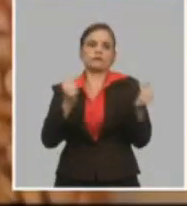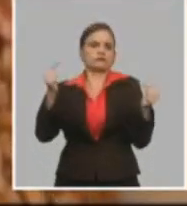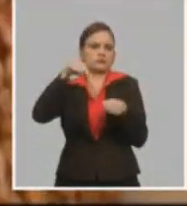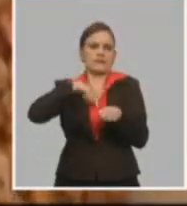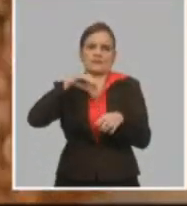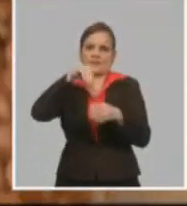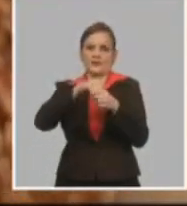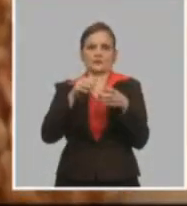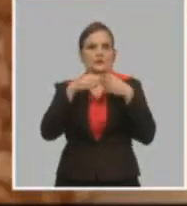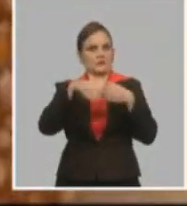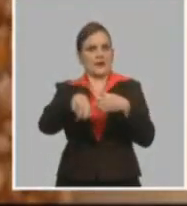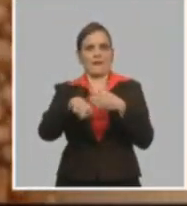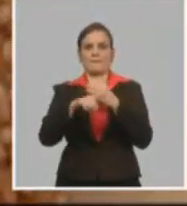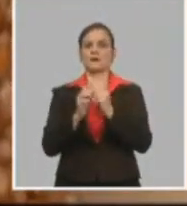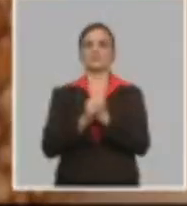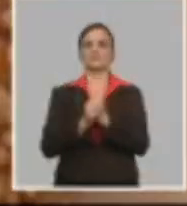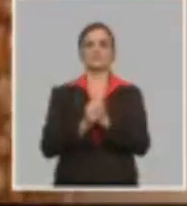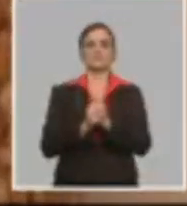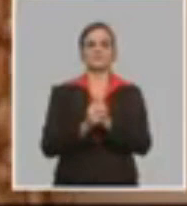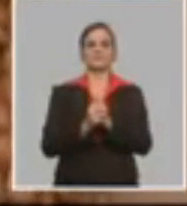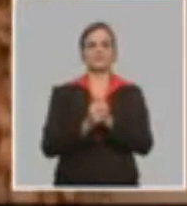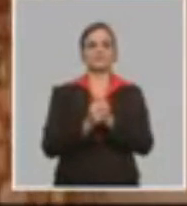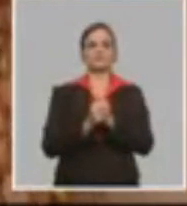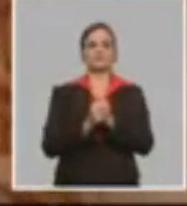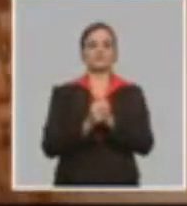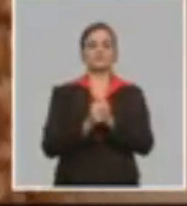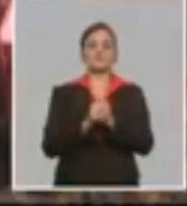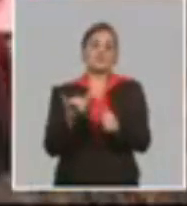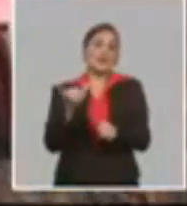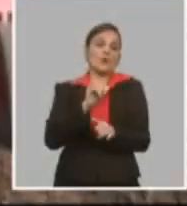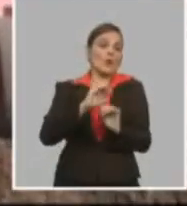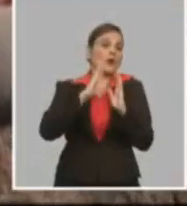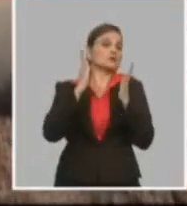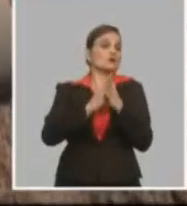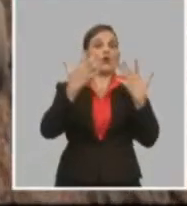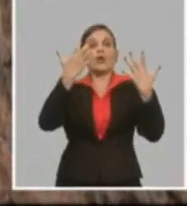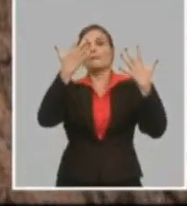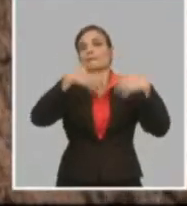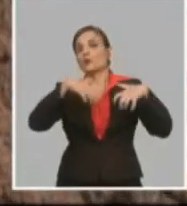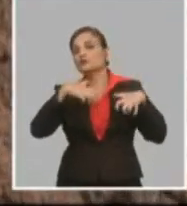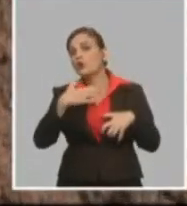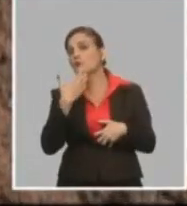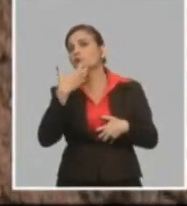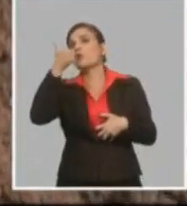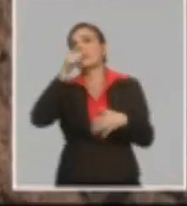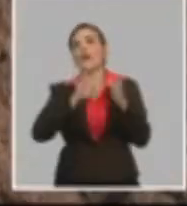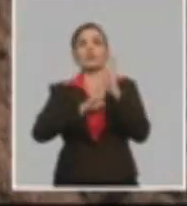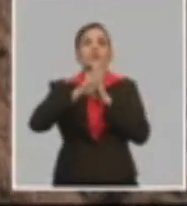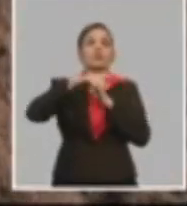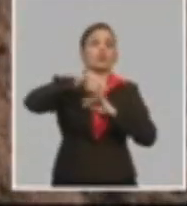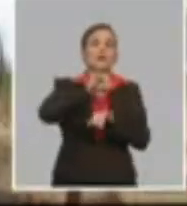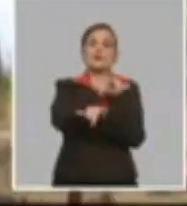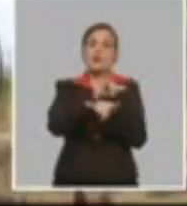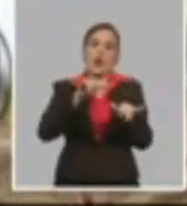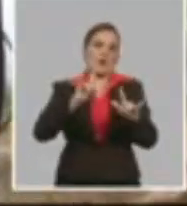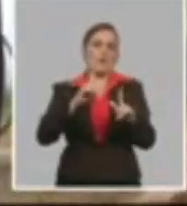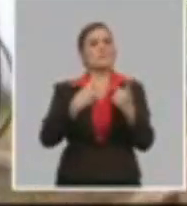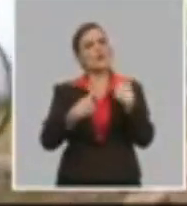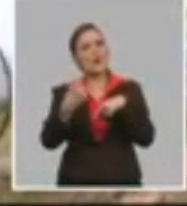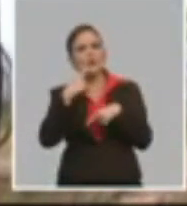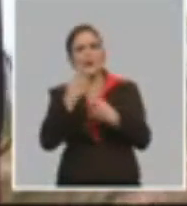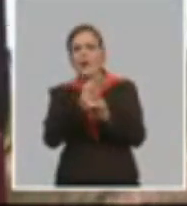producciones lleguen, quizás no de la misma manera, pero que las podamos tener sistemáticamente en todos los meses del año.